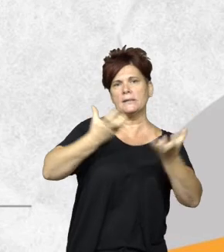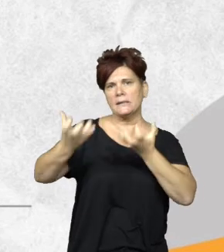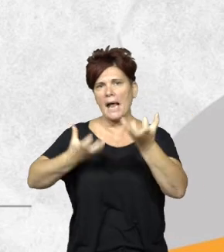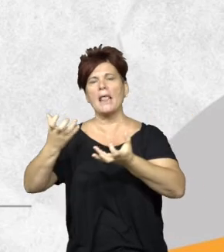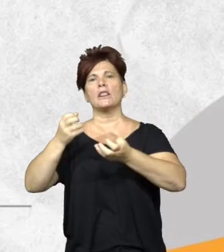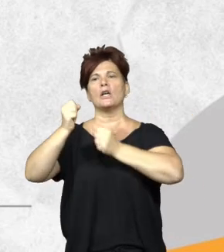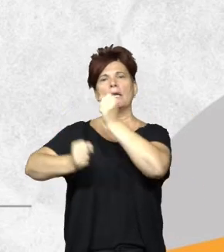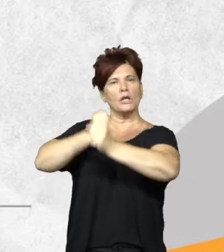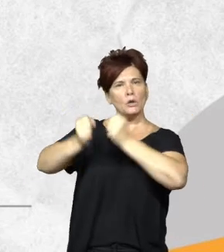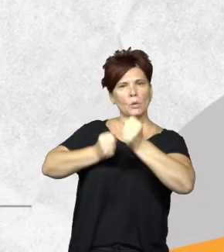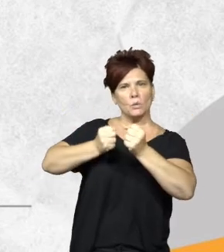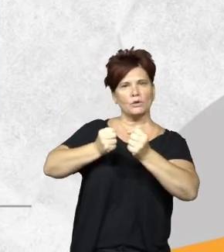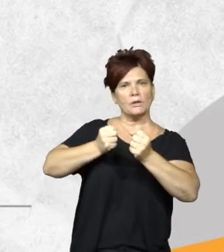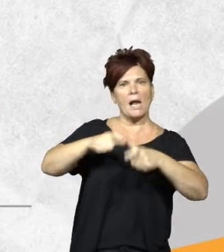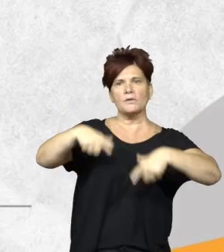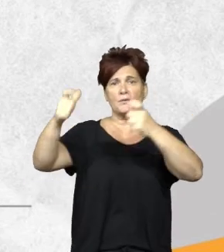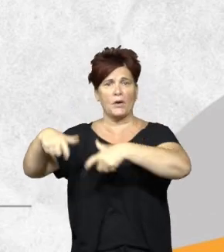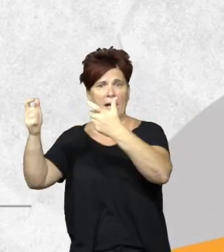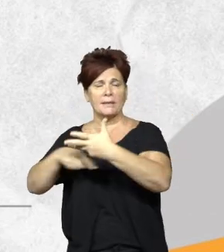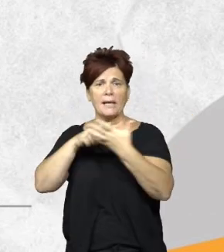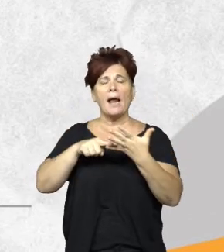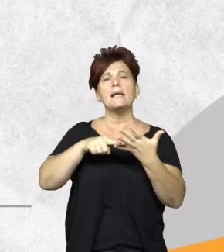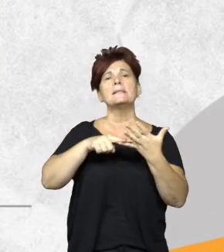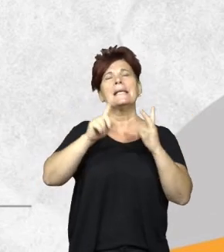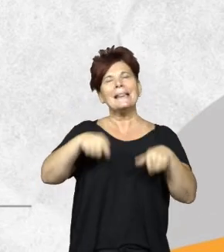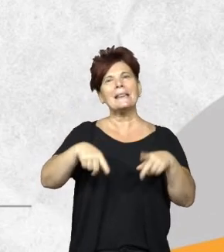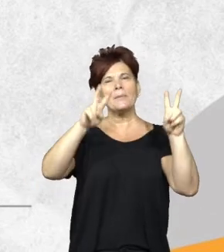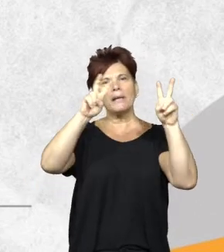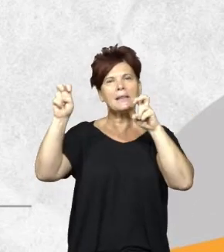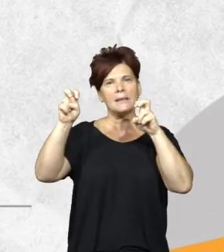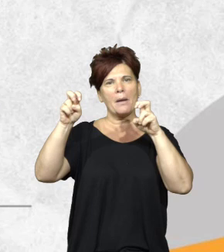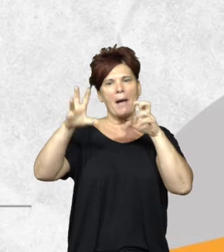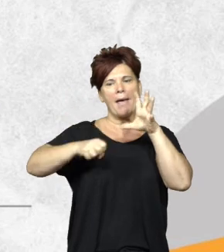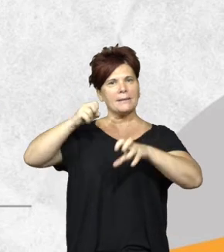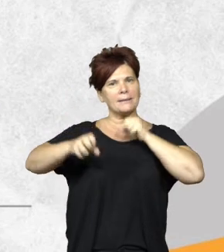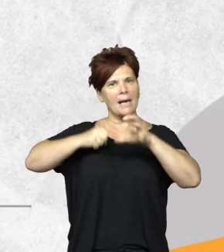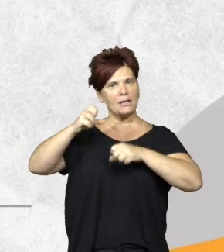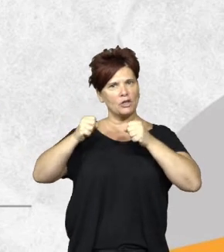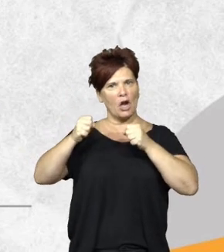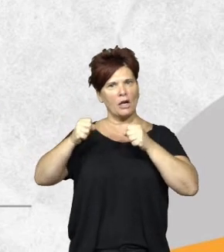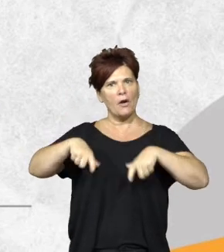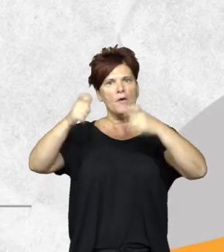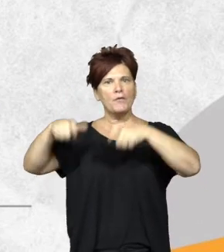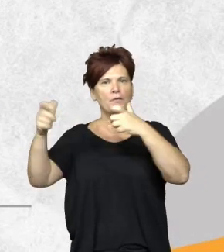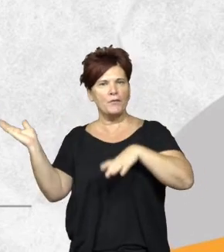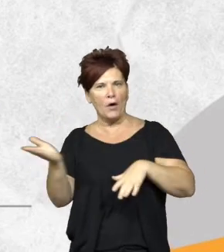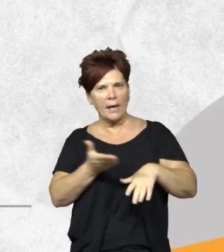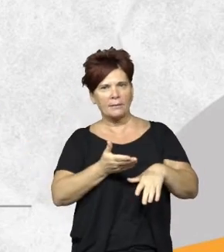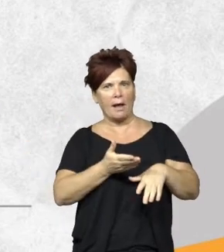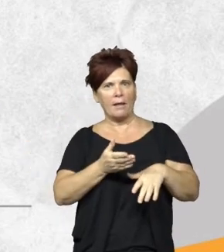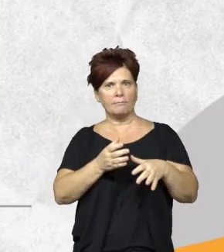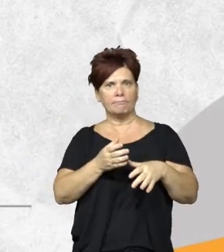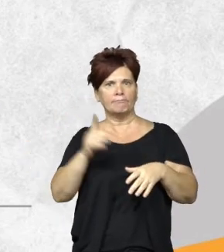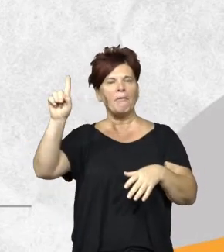industrias forestales y este por ejemplo el tema de extracciones forestales proviene fundamentalmente de las